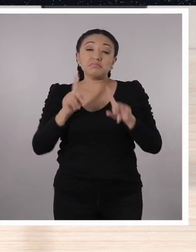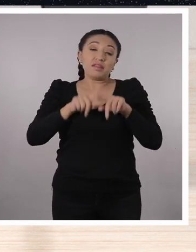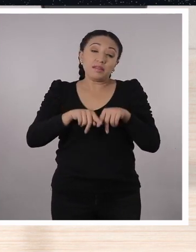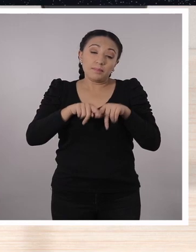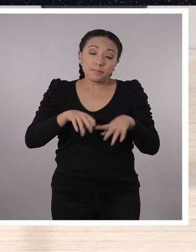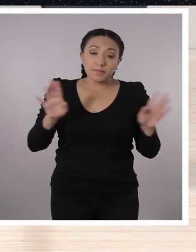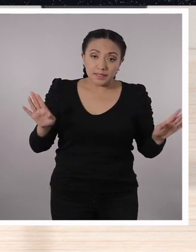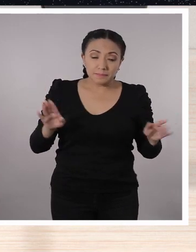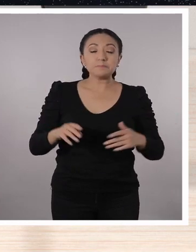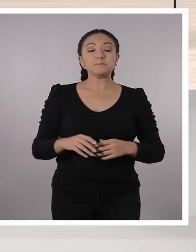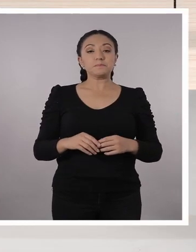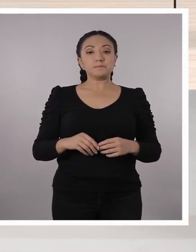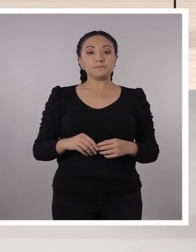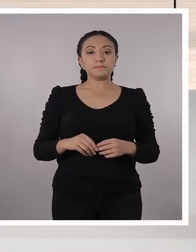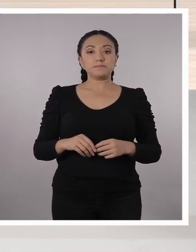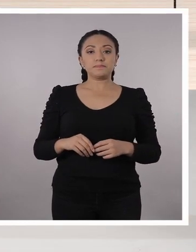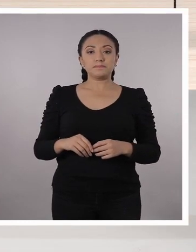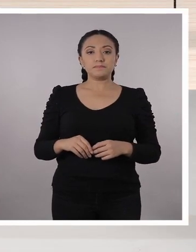izquierda de mi número.